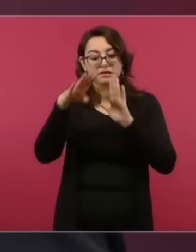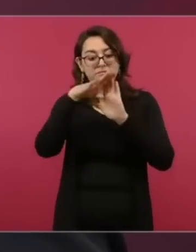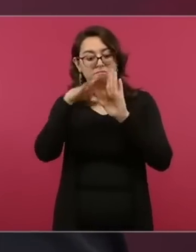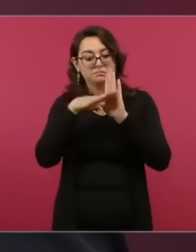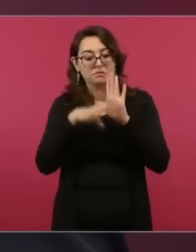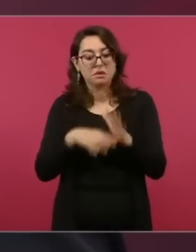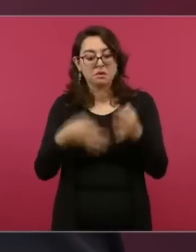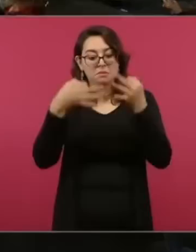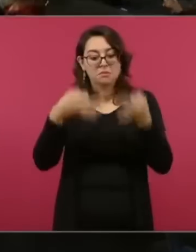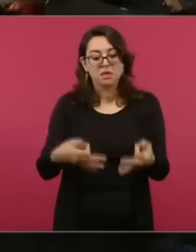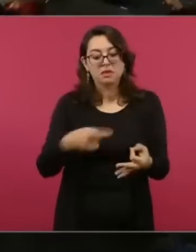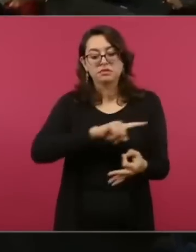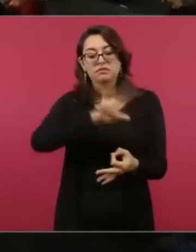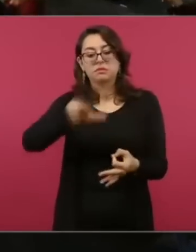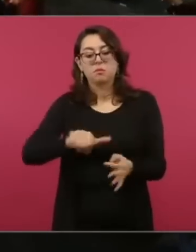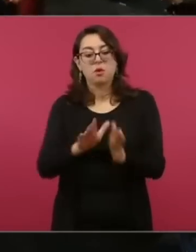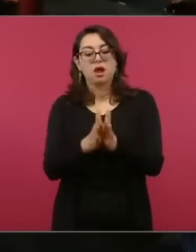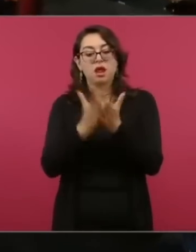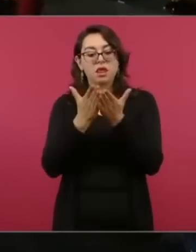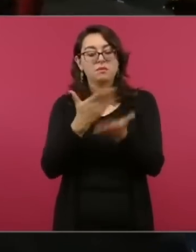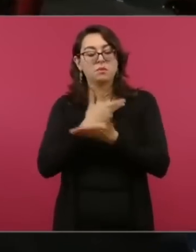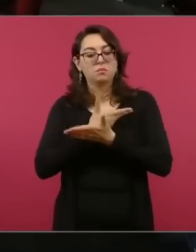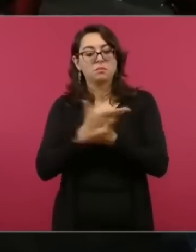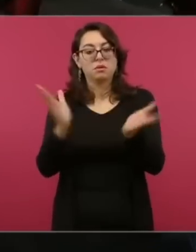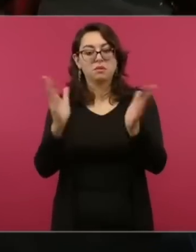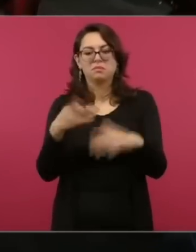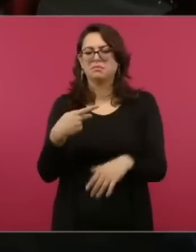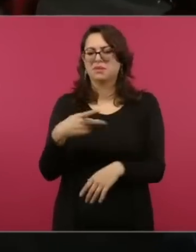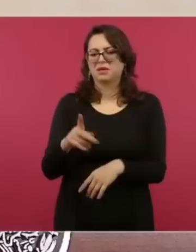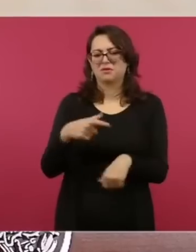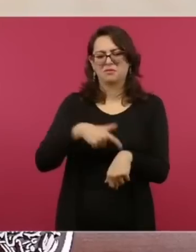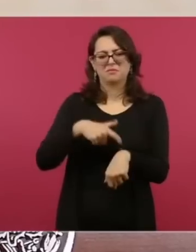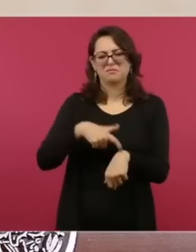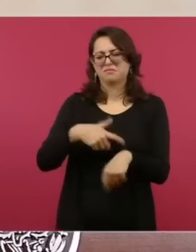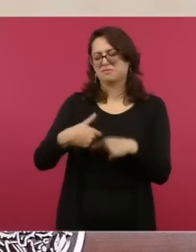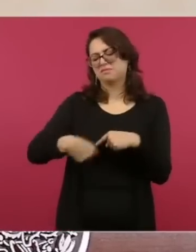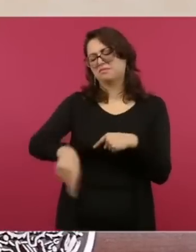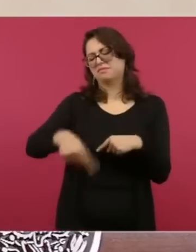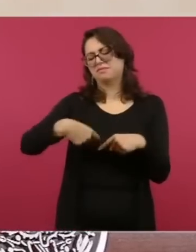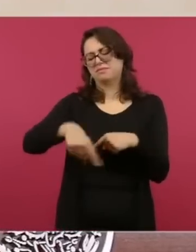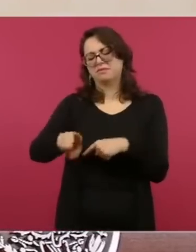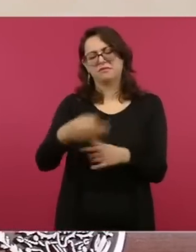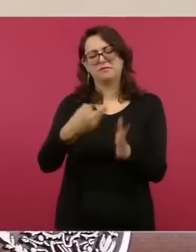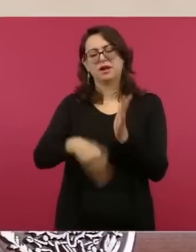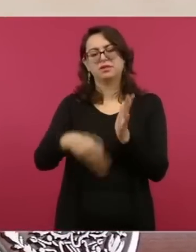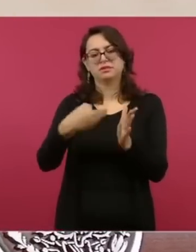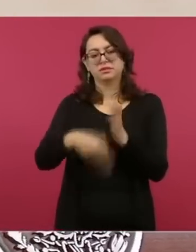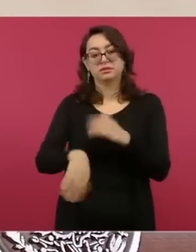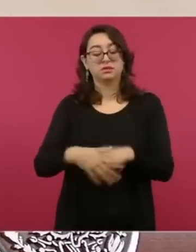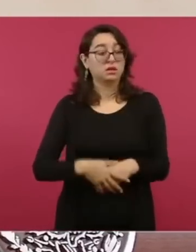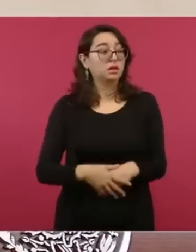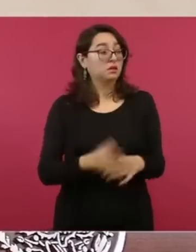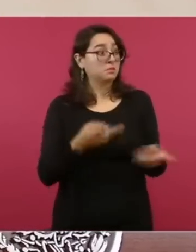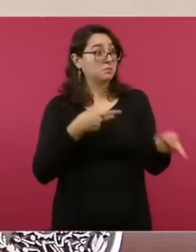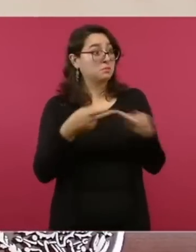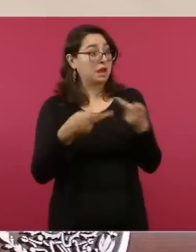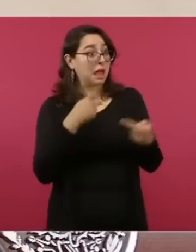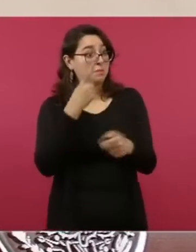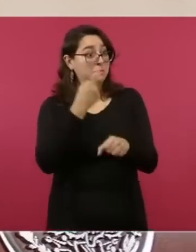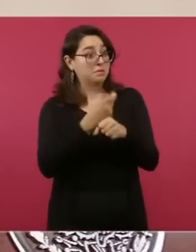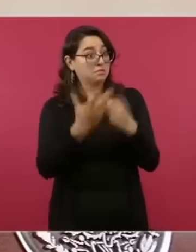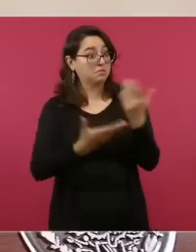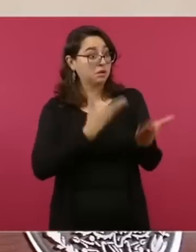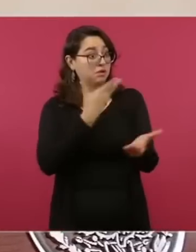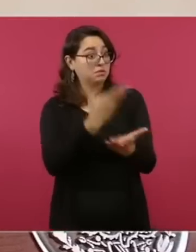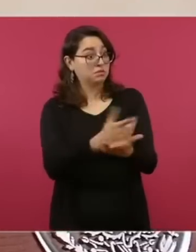planes de estudio. Se presentarían antes los planes de estudio para cumplir, digamos, ese requisito. sí, sí. No hay ningún problema.